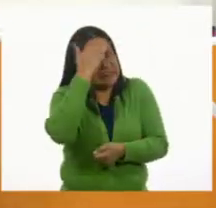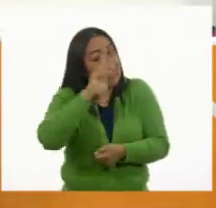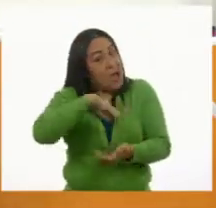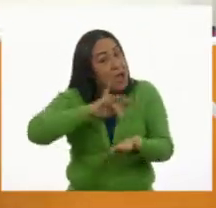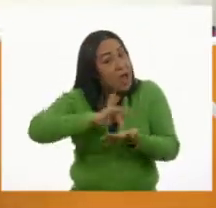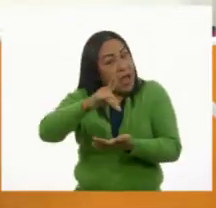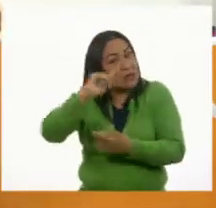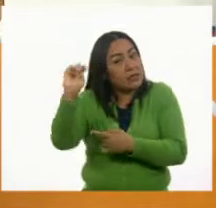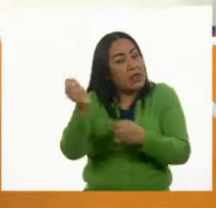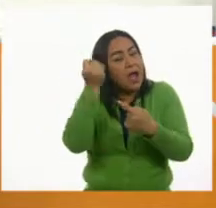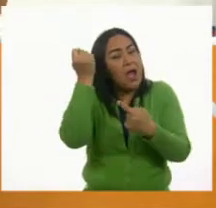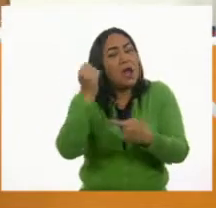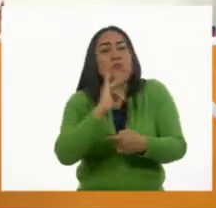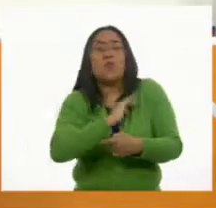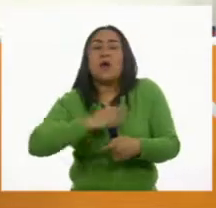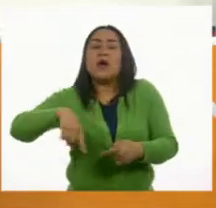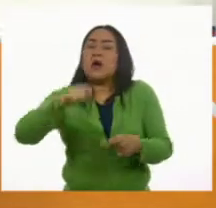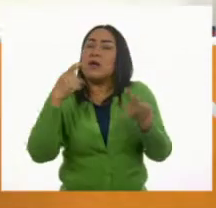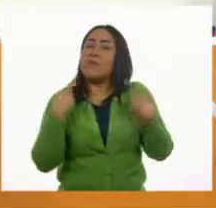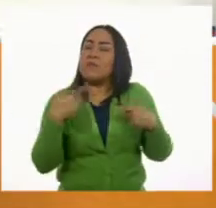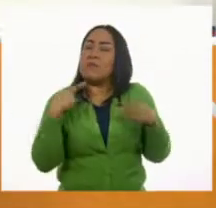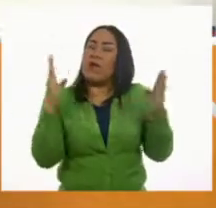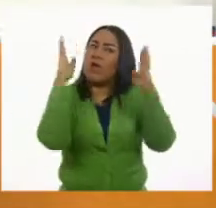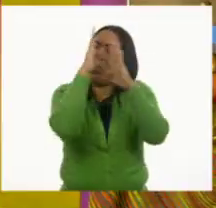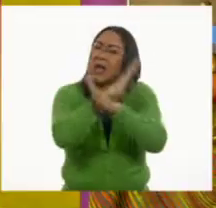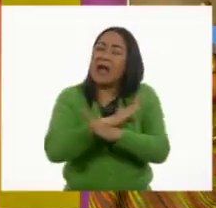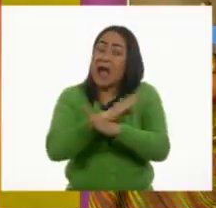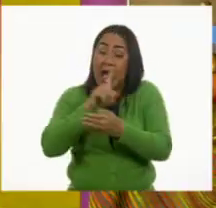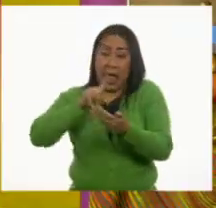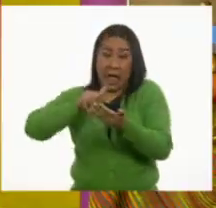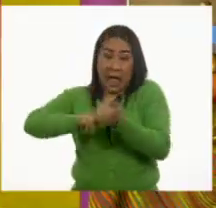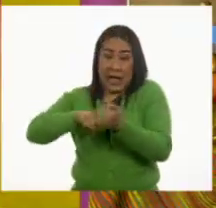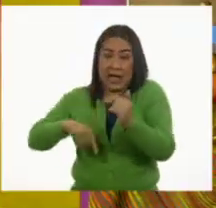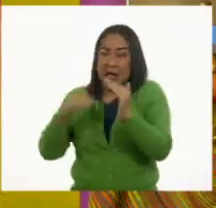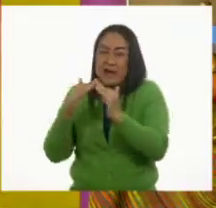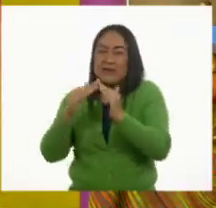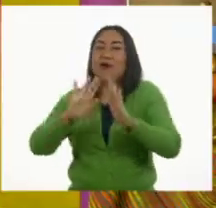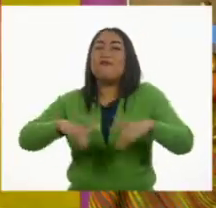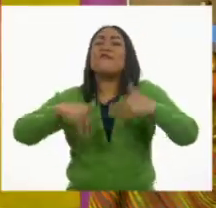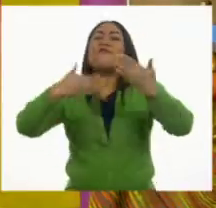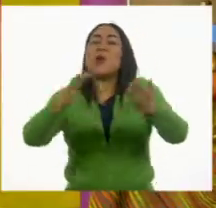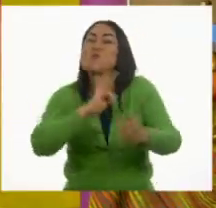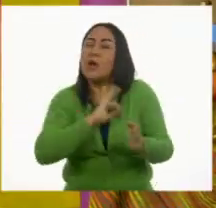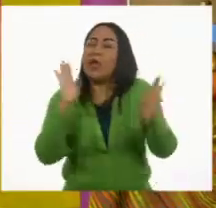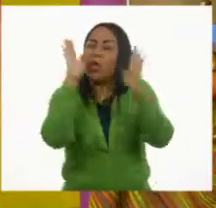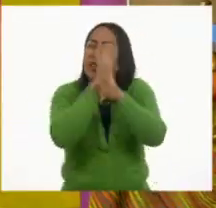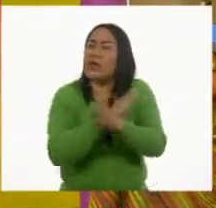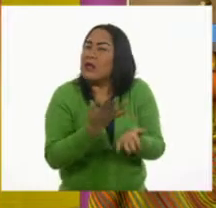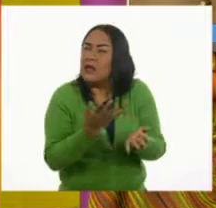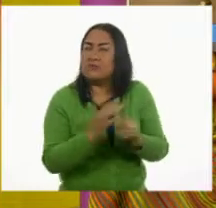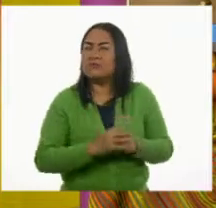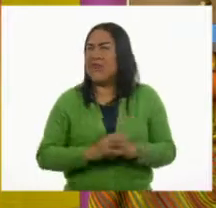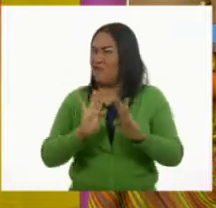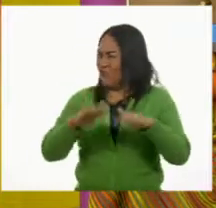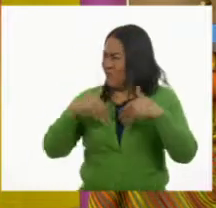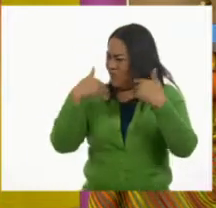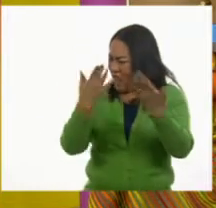a la tecnología podía hacer disfrutar a las personas fuera de casa? Ay, ¿fuera de casa? Pues no, no se me ocurre.